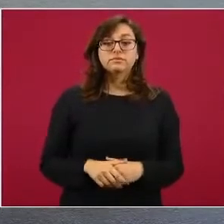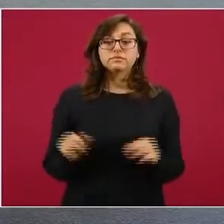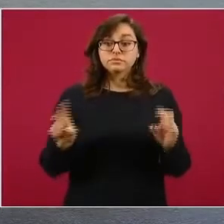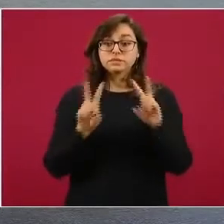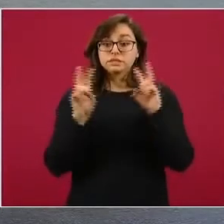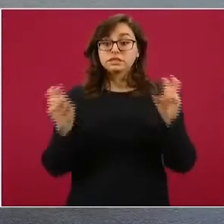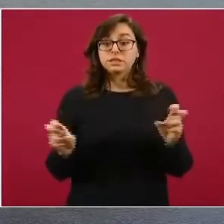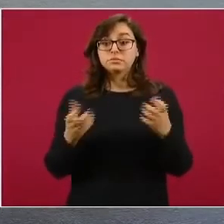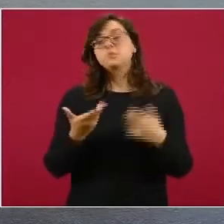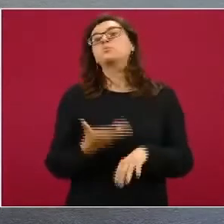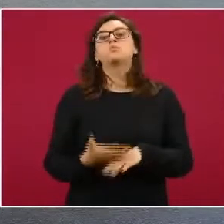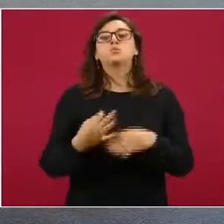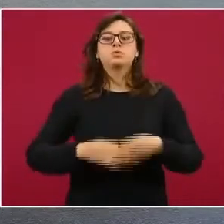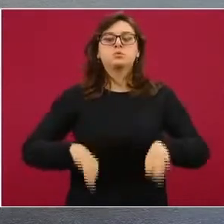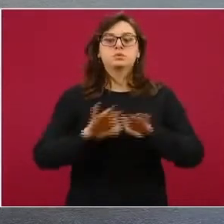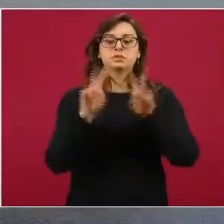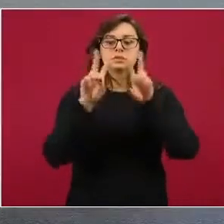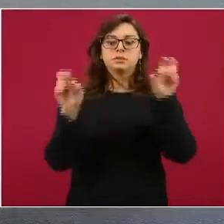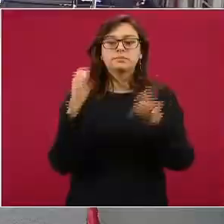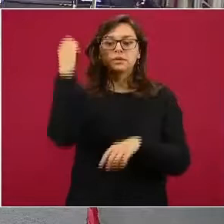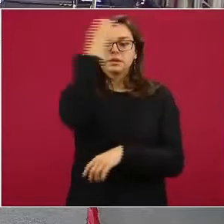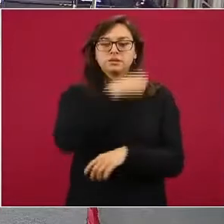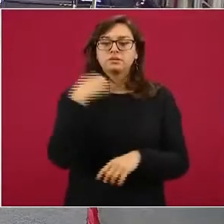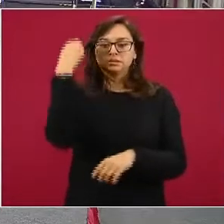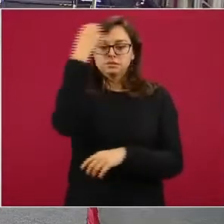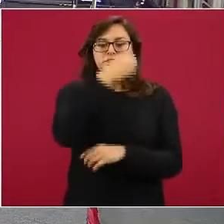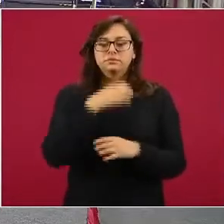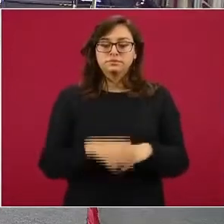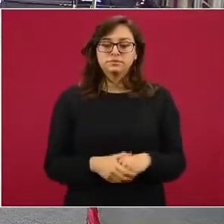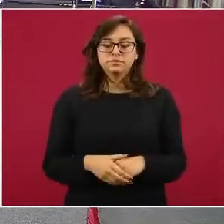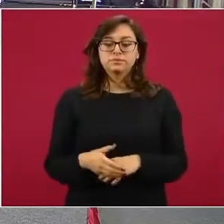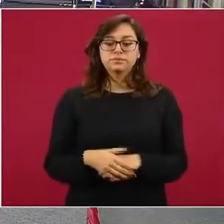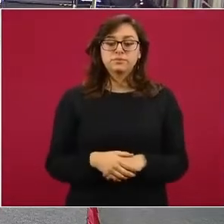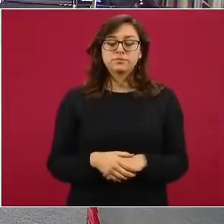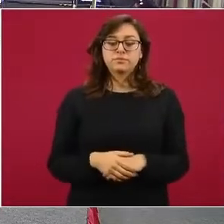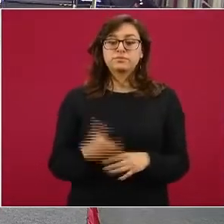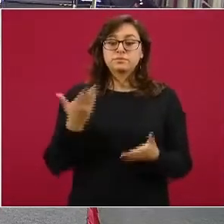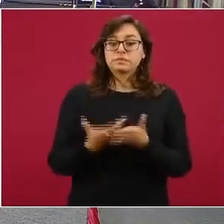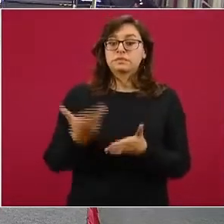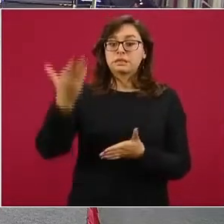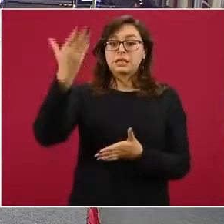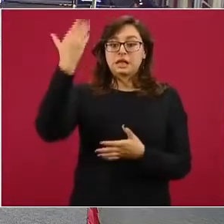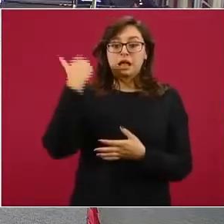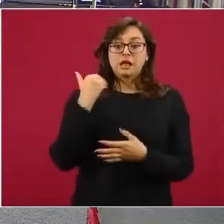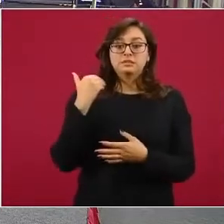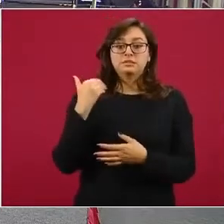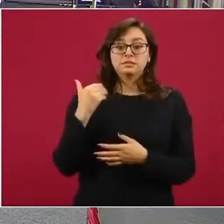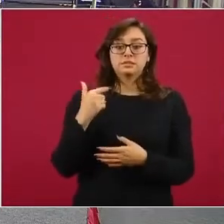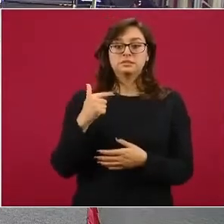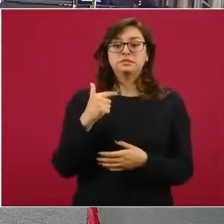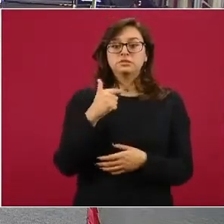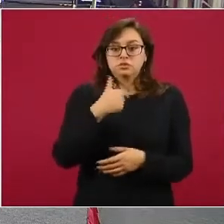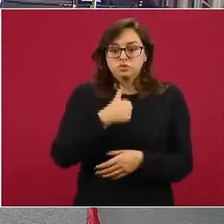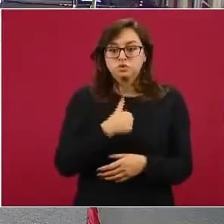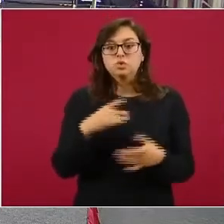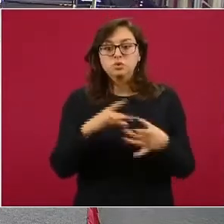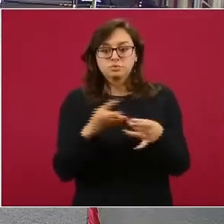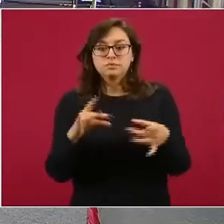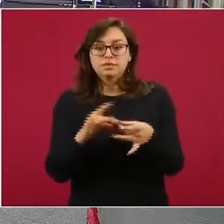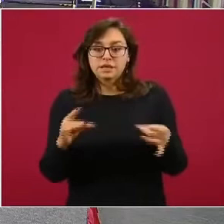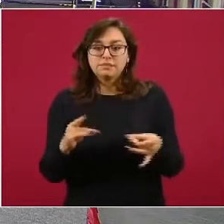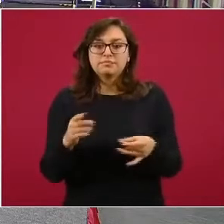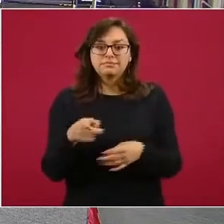importante lo de las pruebas. Como usted sabe, hace algunas semanas yo puse aquí el tema del contrabando de